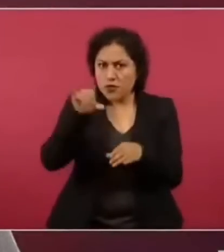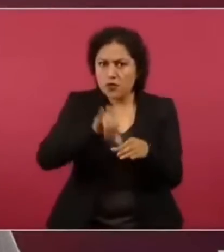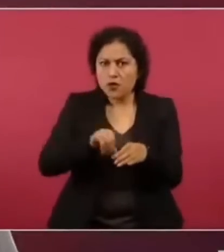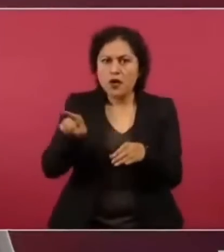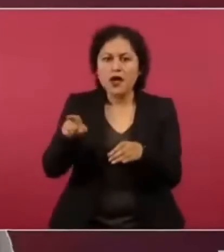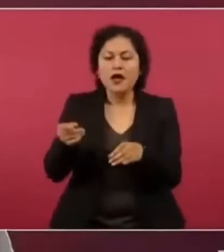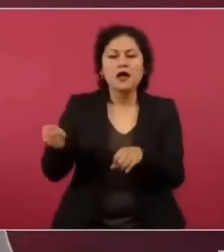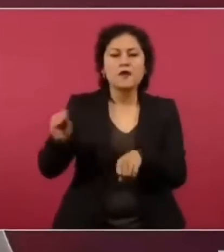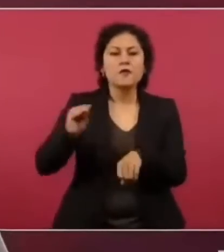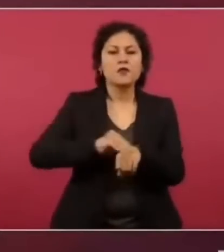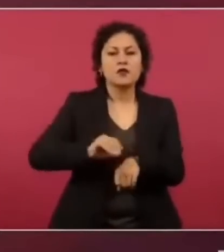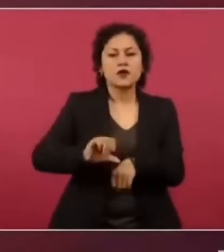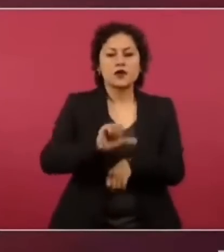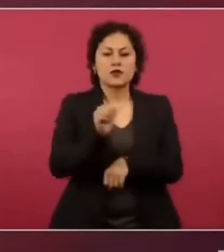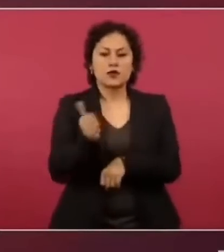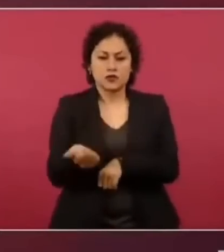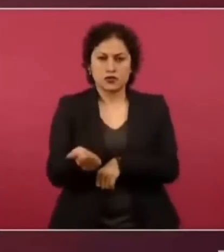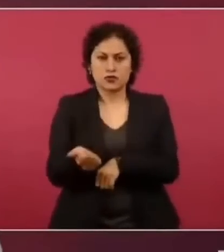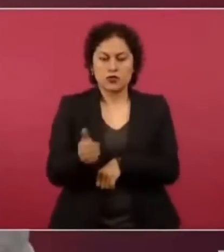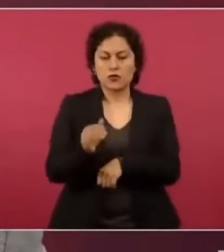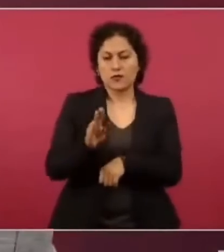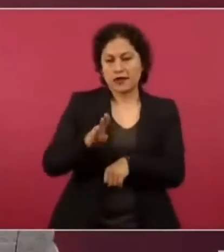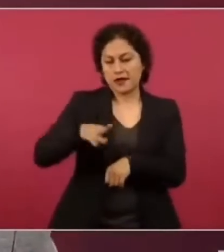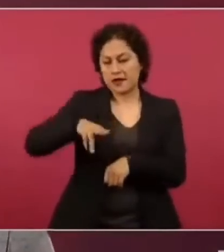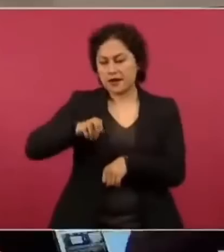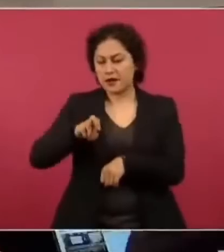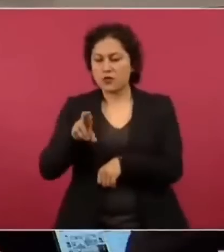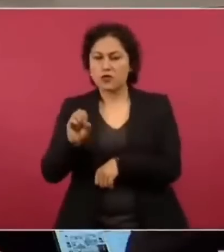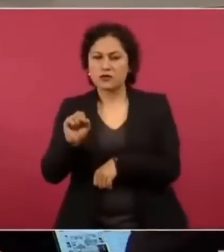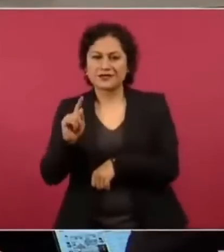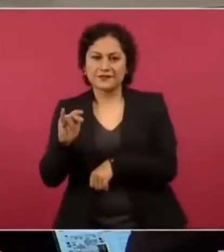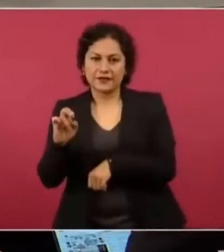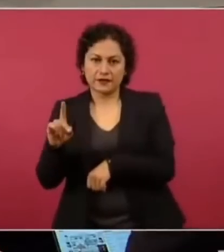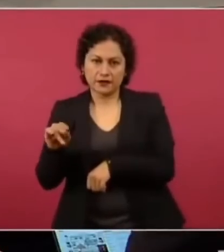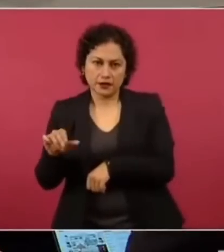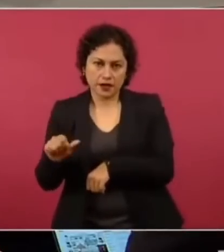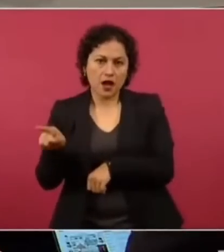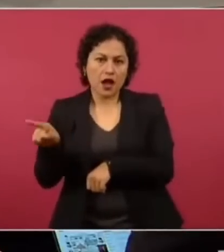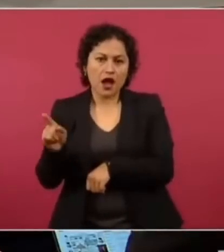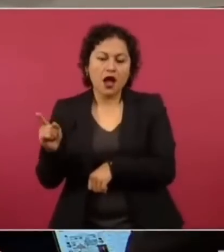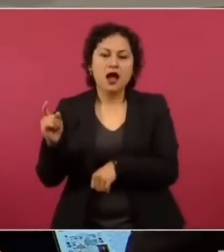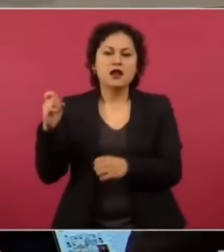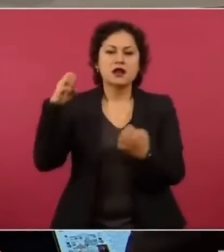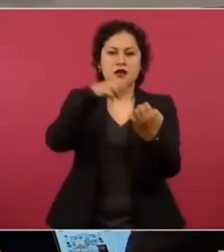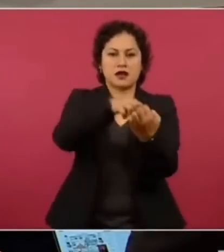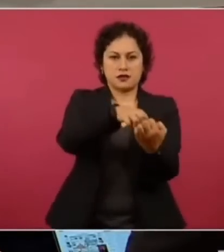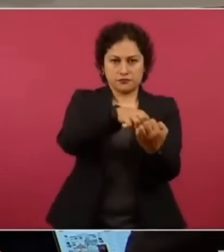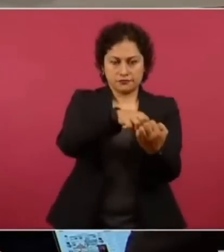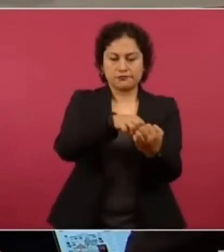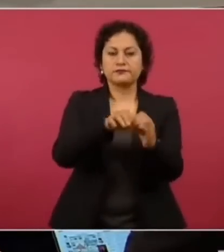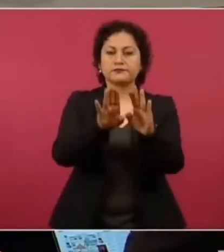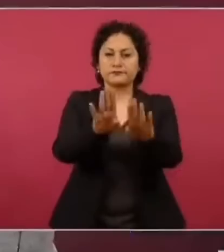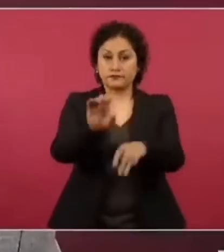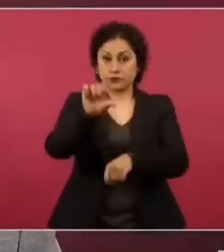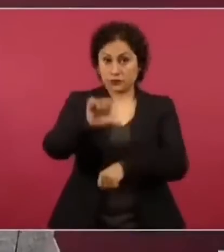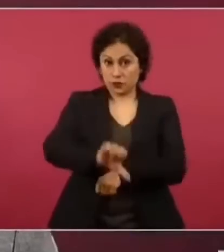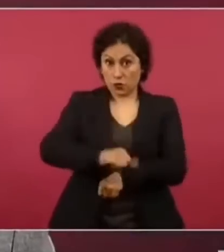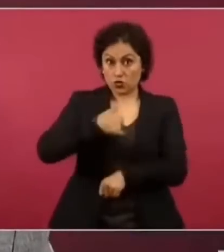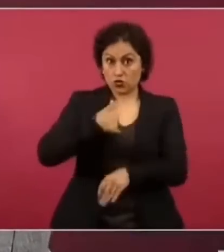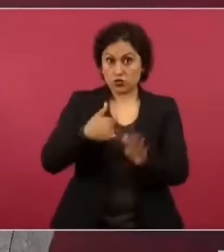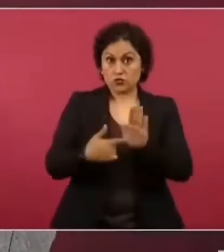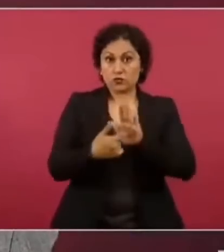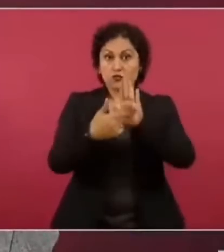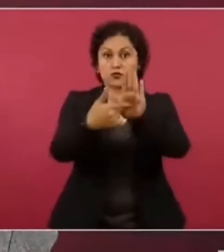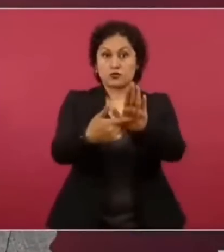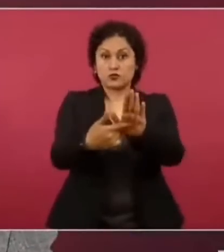bajo el nombre de D-norseudofedrina. Quisiéramos ser profundamente claros el día de hoy. La